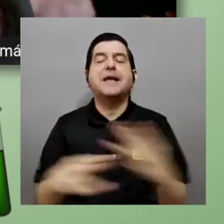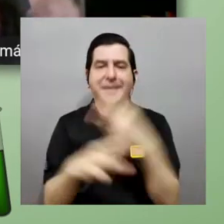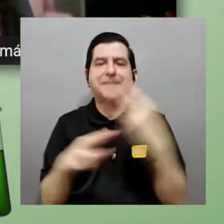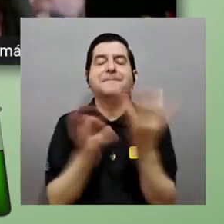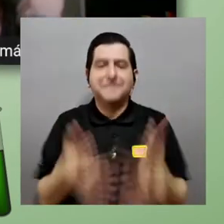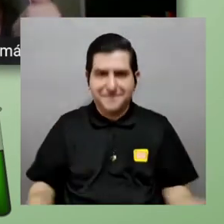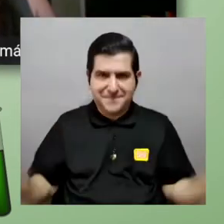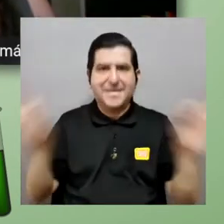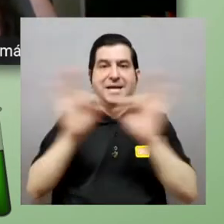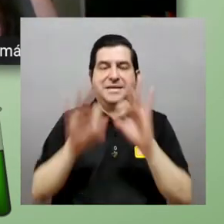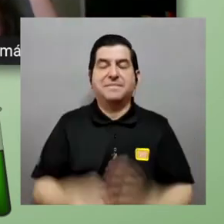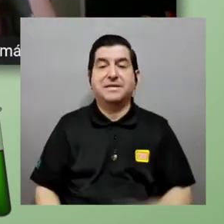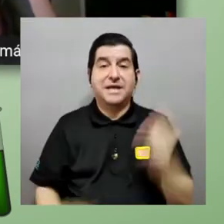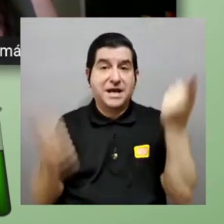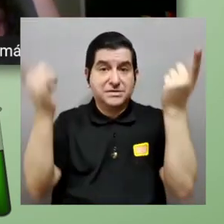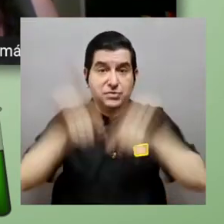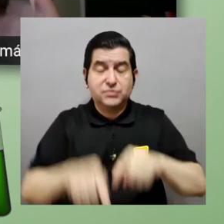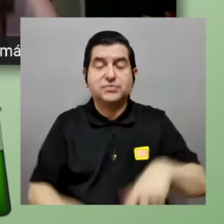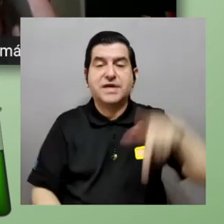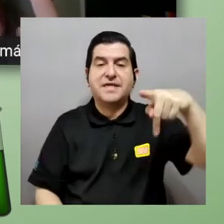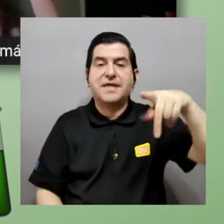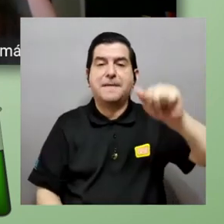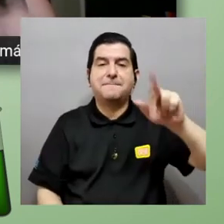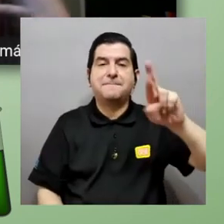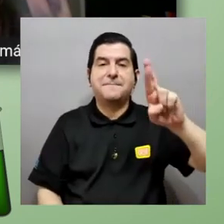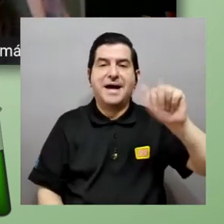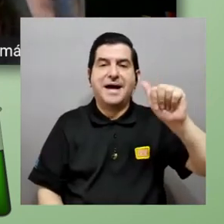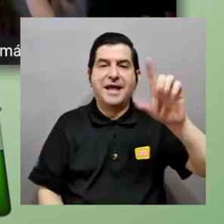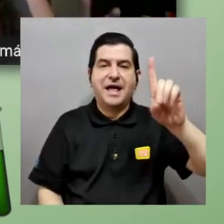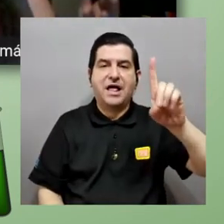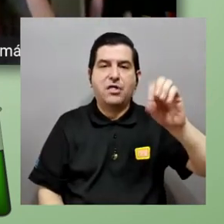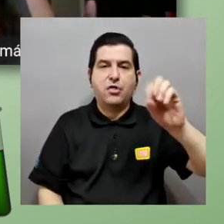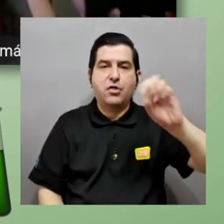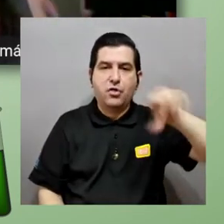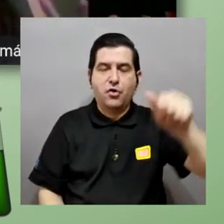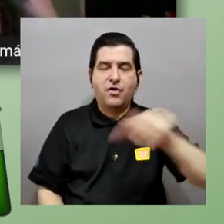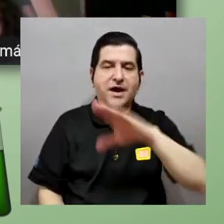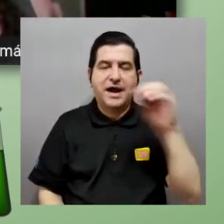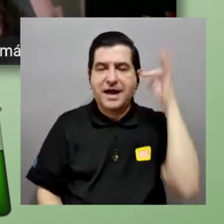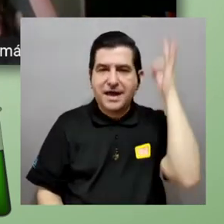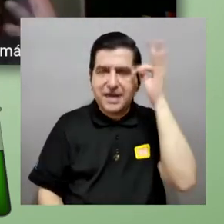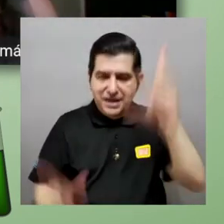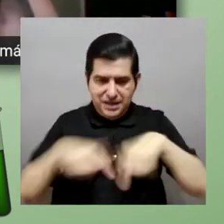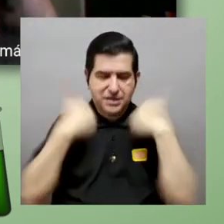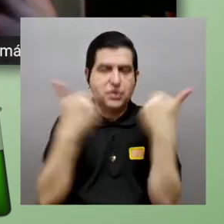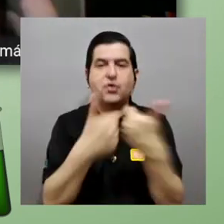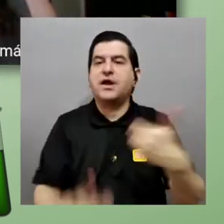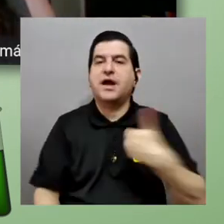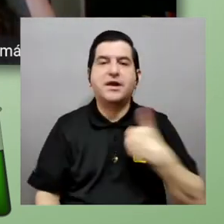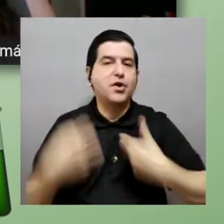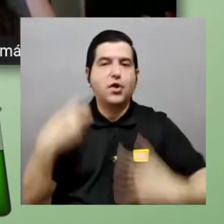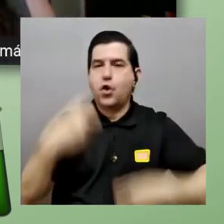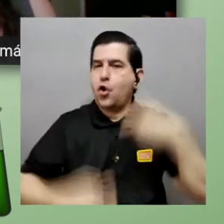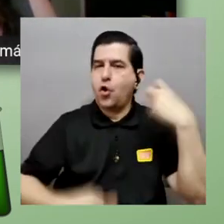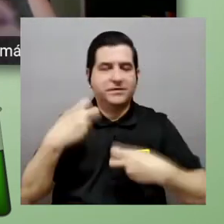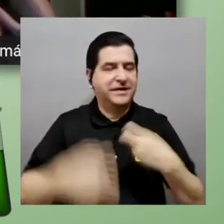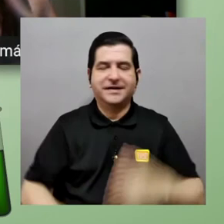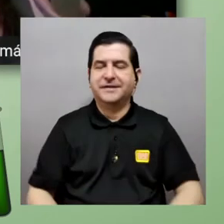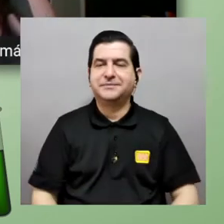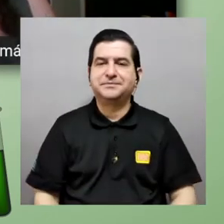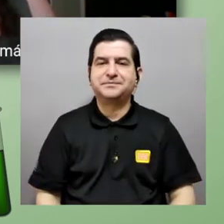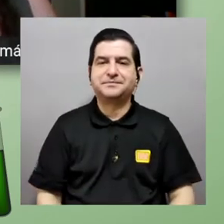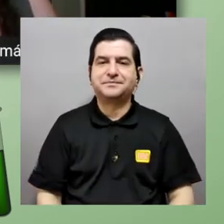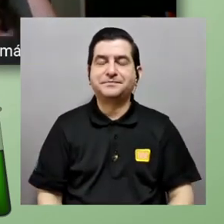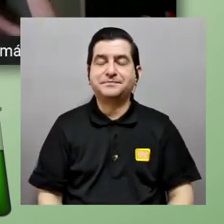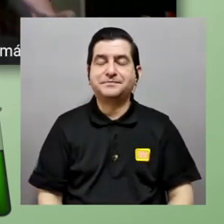restricciones matemáticas importantes para que no pasen las paradojas y para que la teoría de conjuntos no no llega a tener problemas